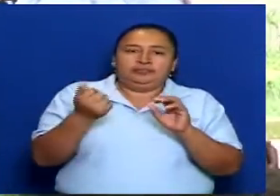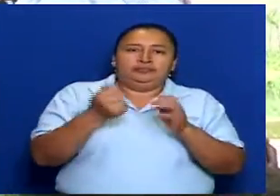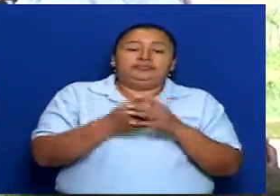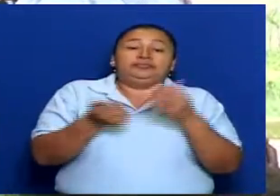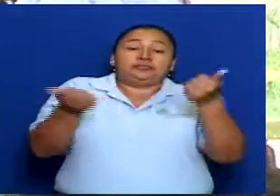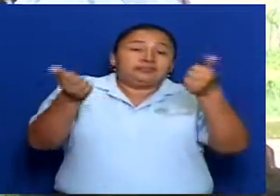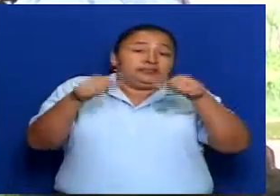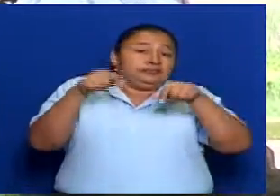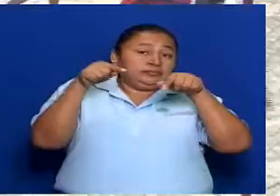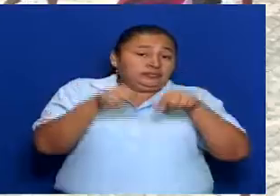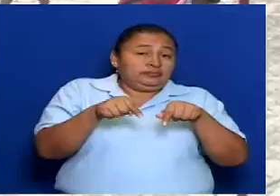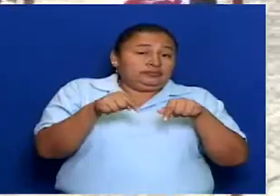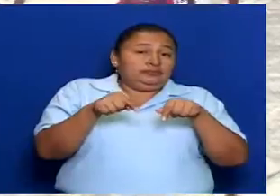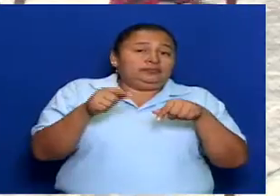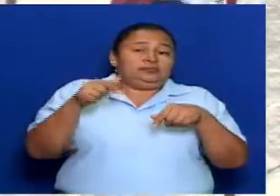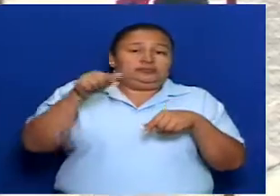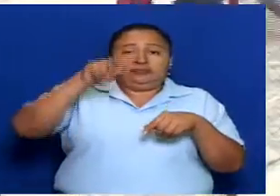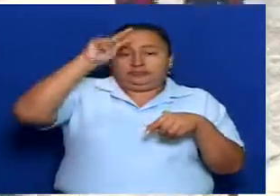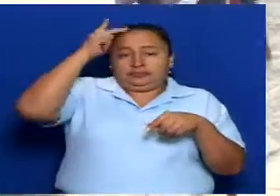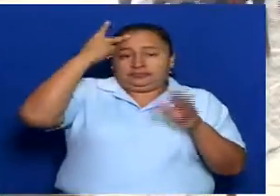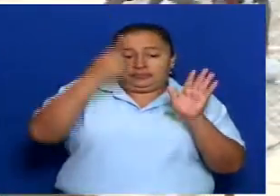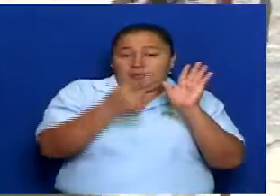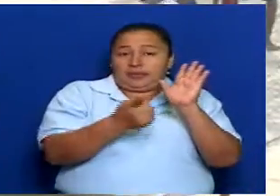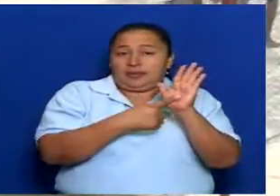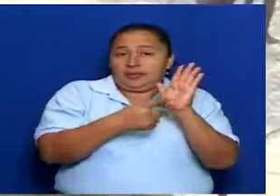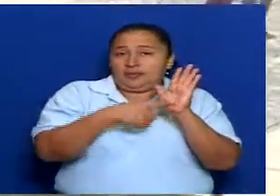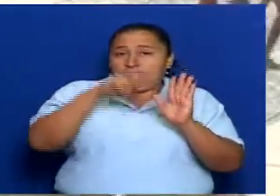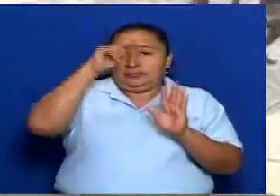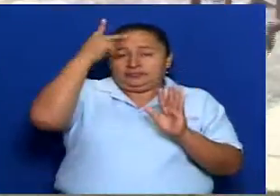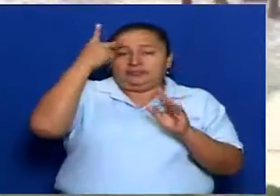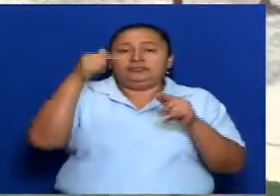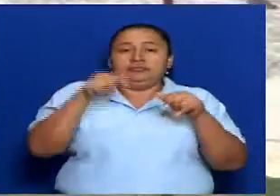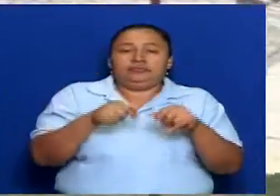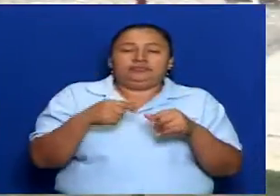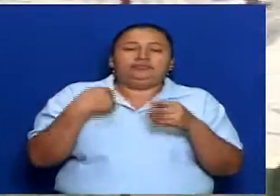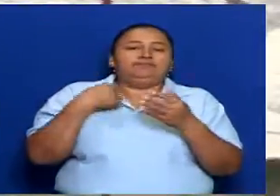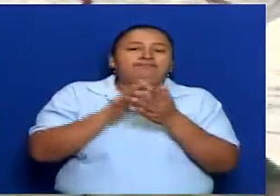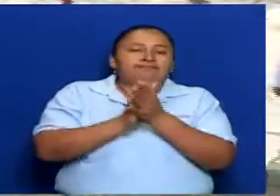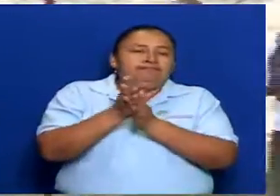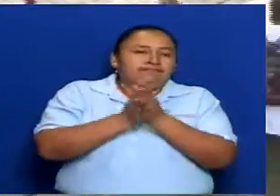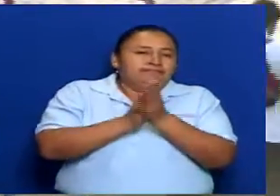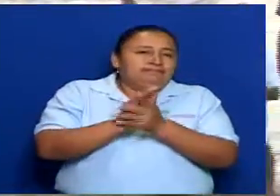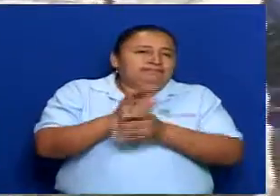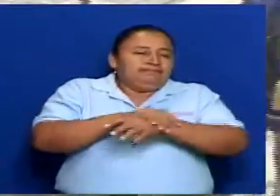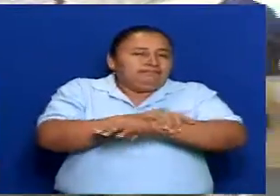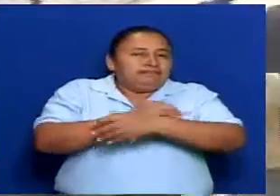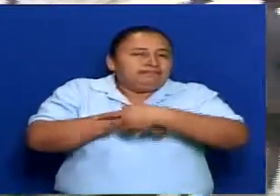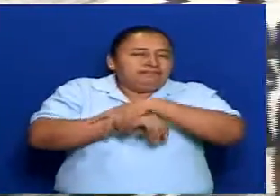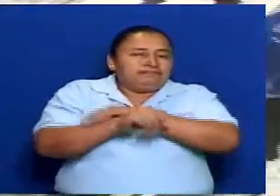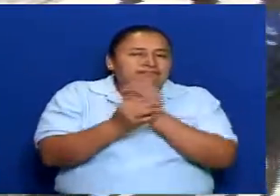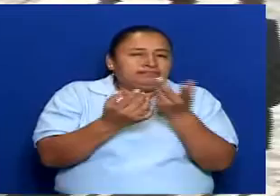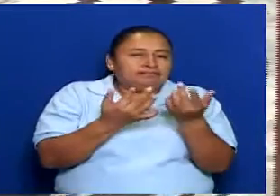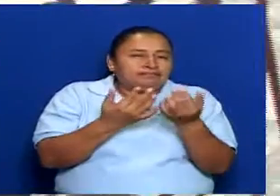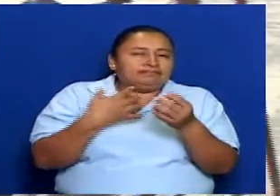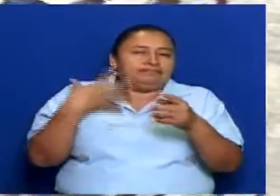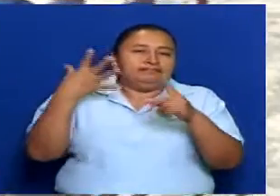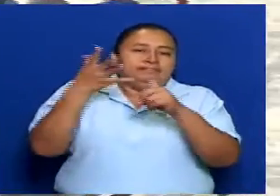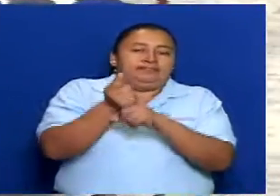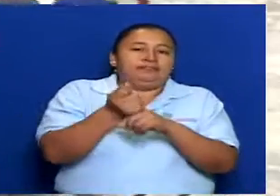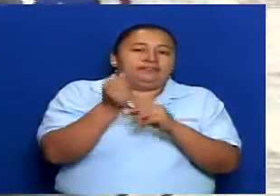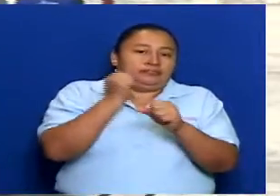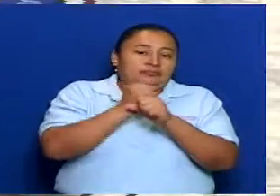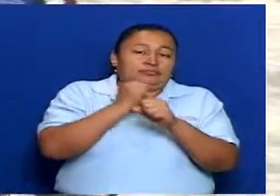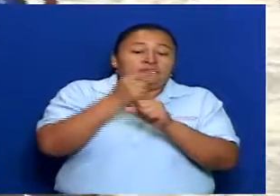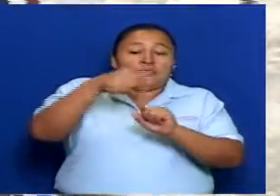marco, entonces, esta política como tal es un gran reto y la comisión,